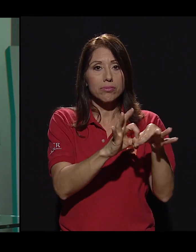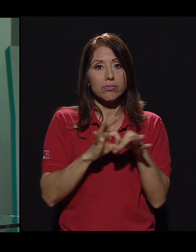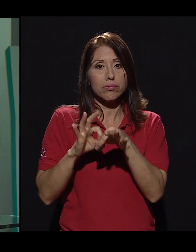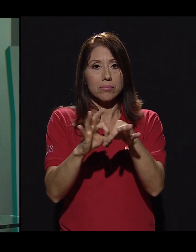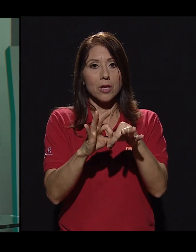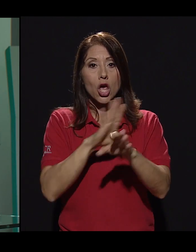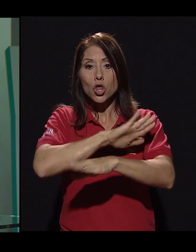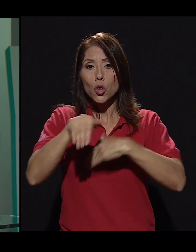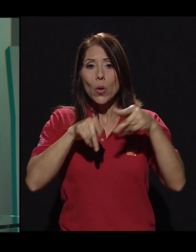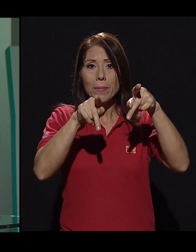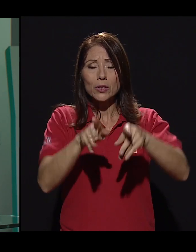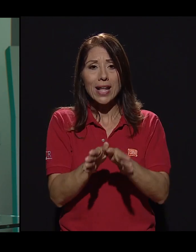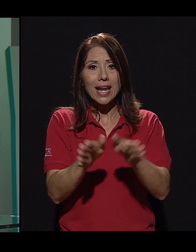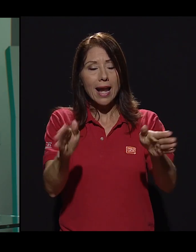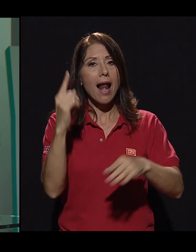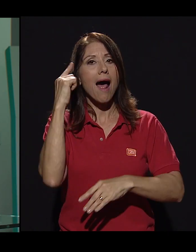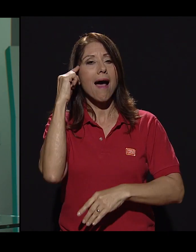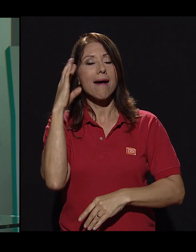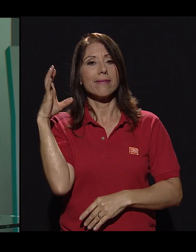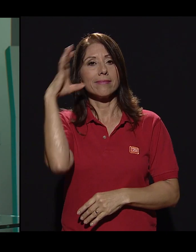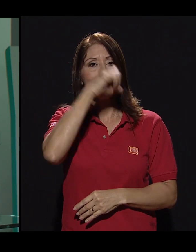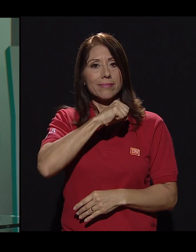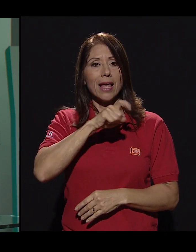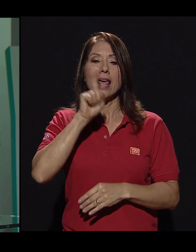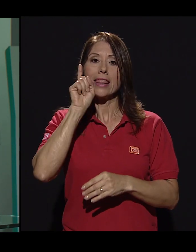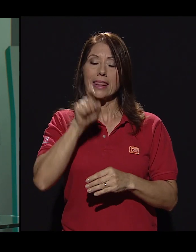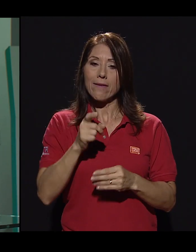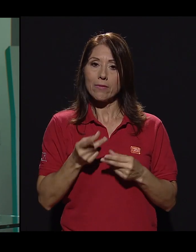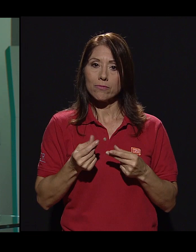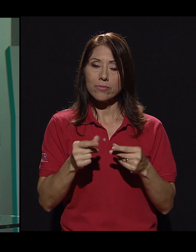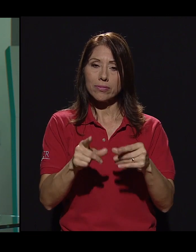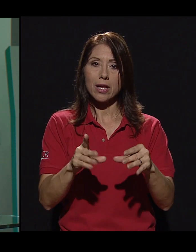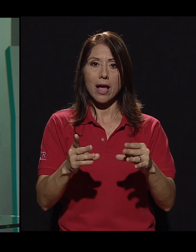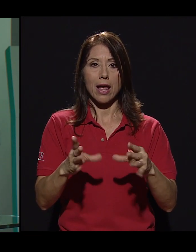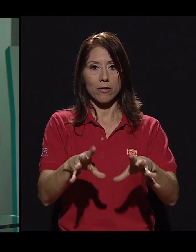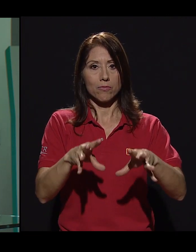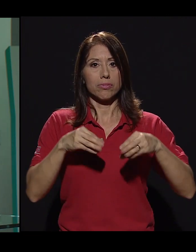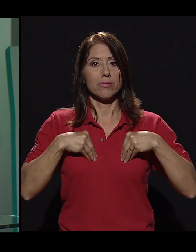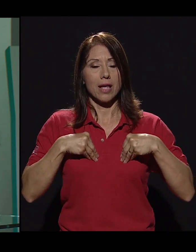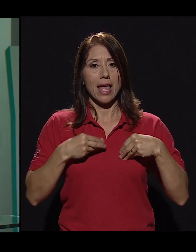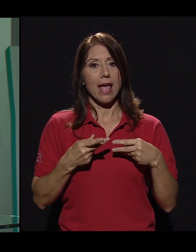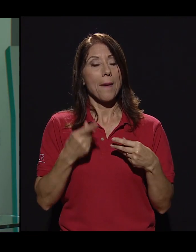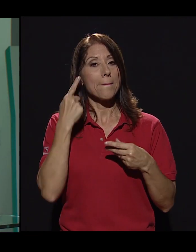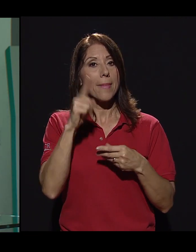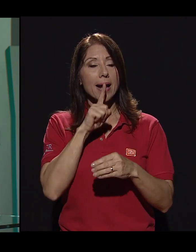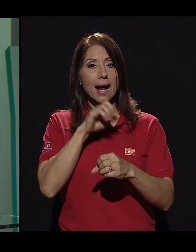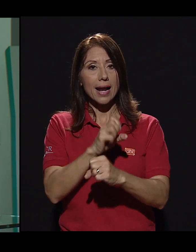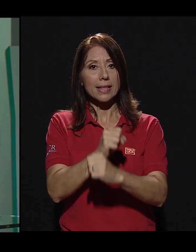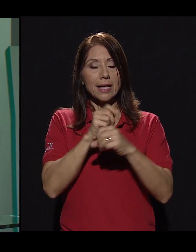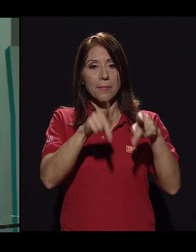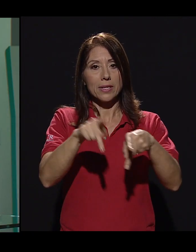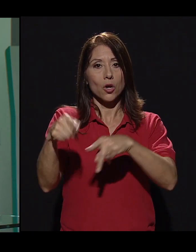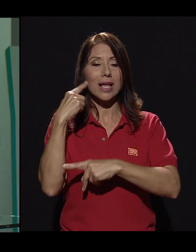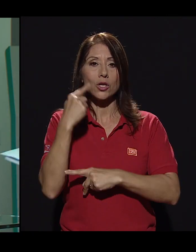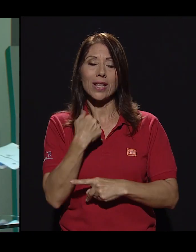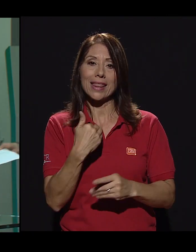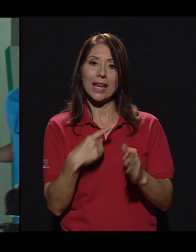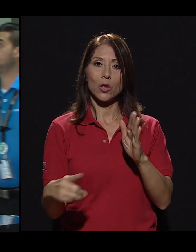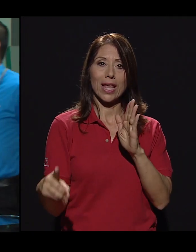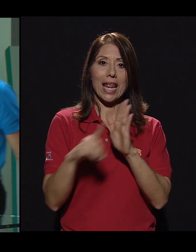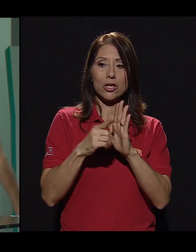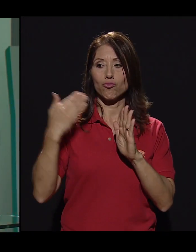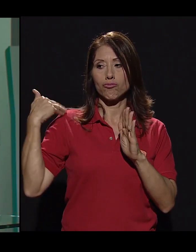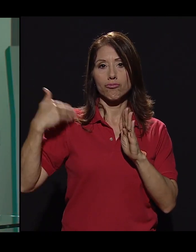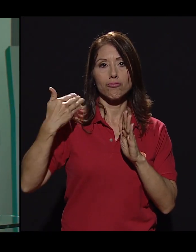y la concientización de la sociedad en general, son acciones que se deben asumir con prontitud y eficacia para garantizarle a la población sorda el derecho que